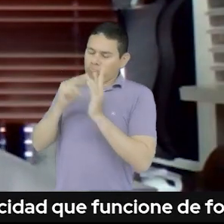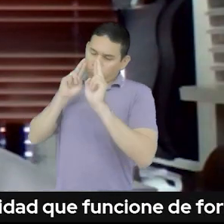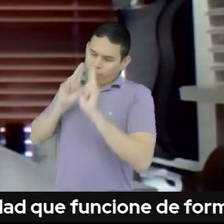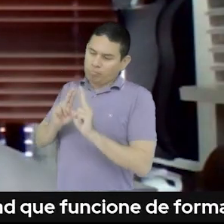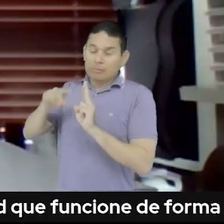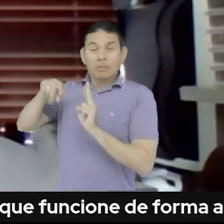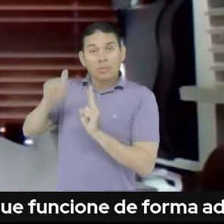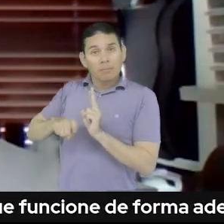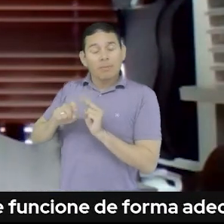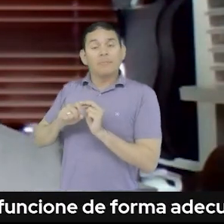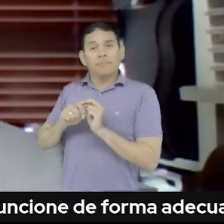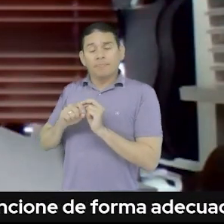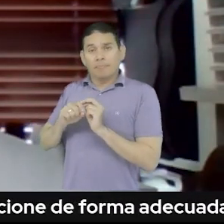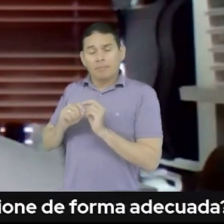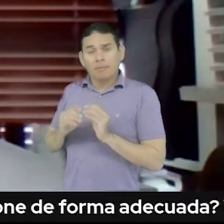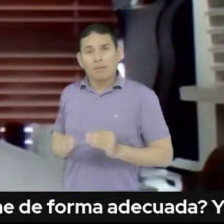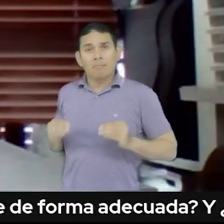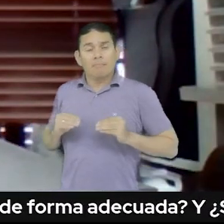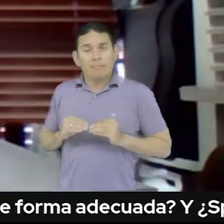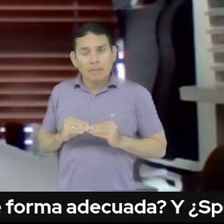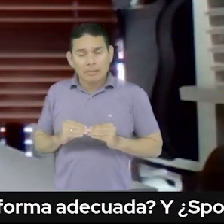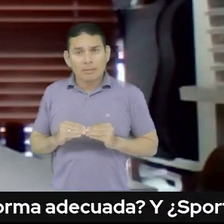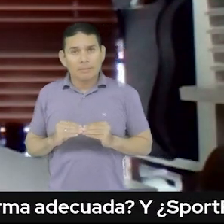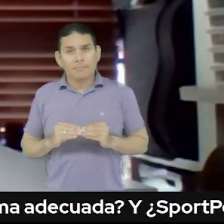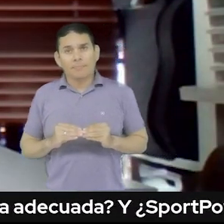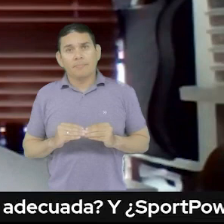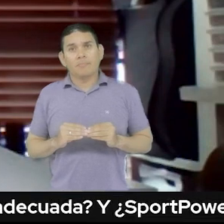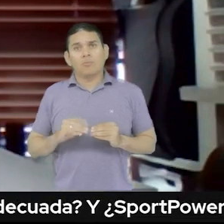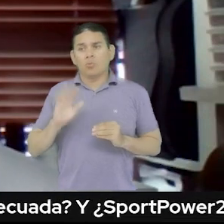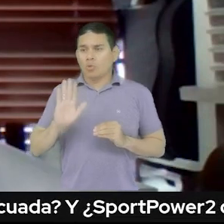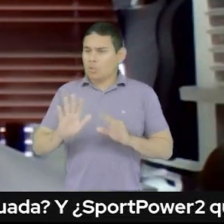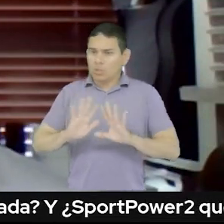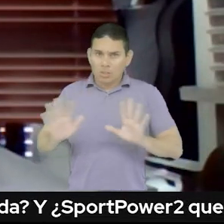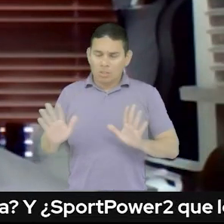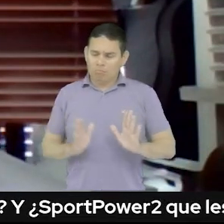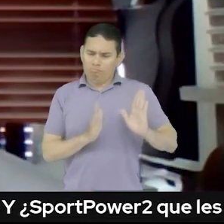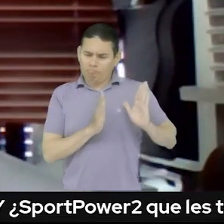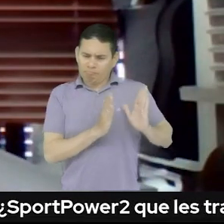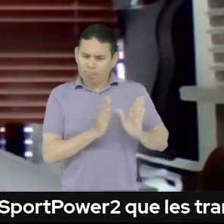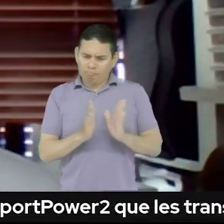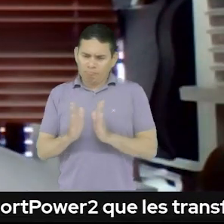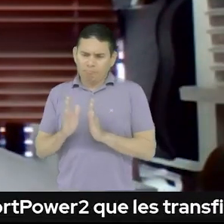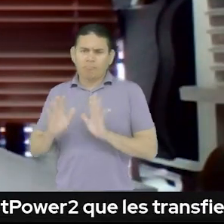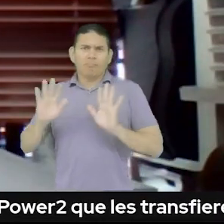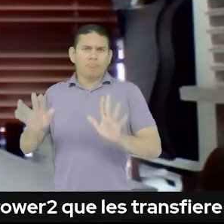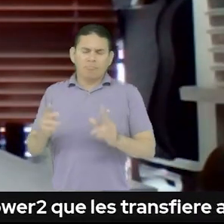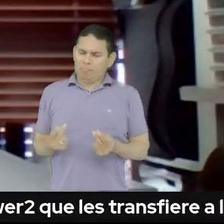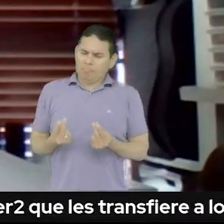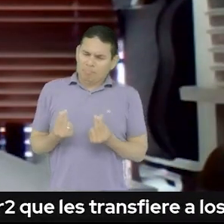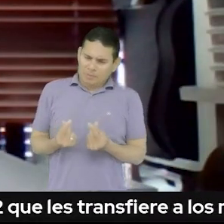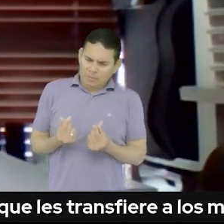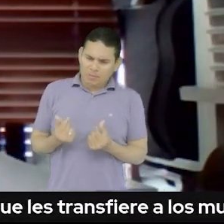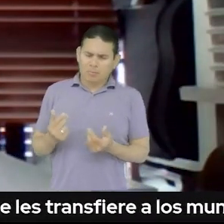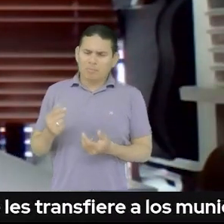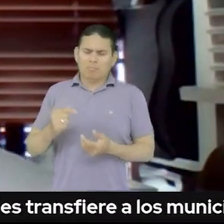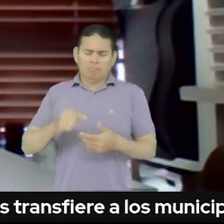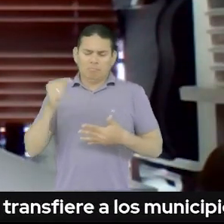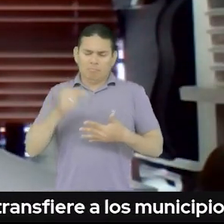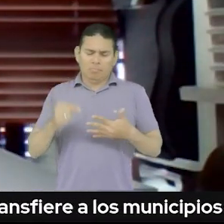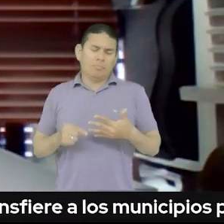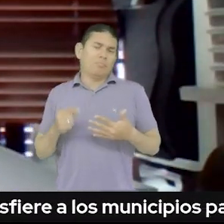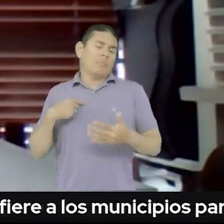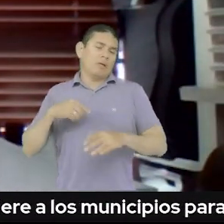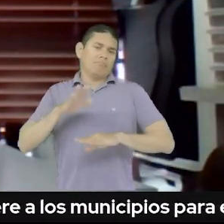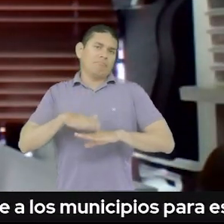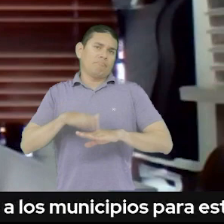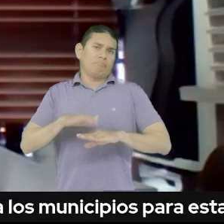algo práctico y que además también generen una organización de los recursos para tal efecto. Esa como